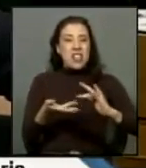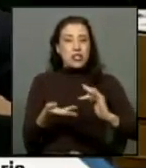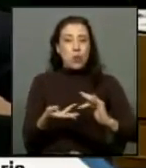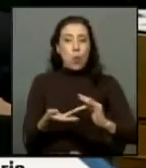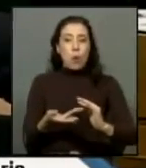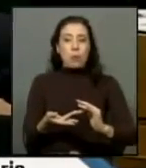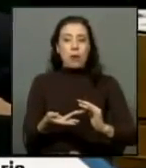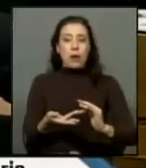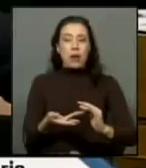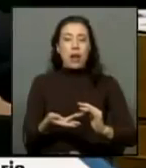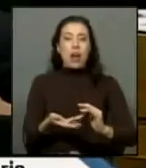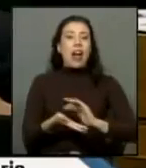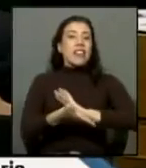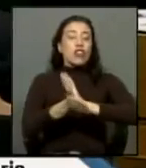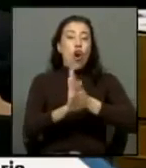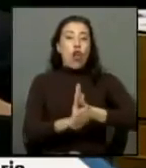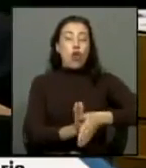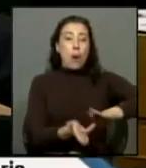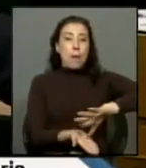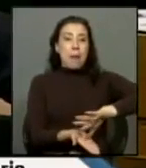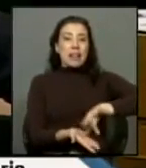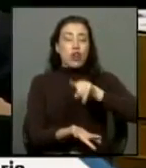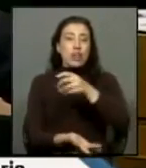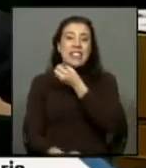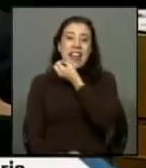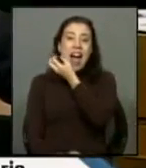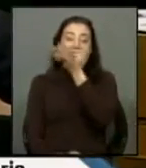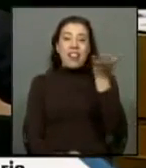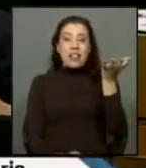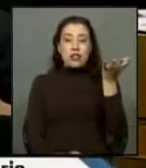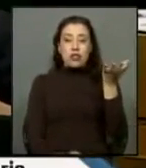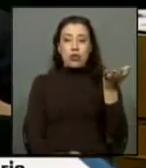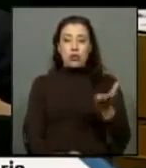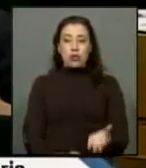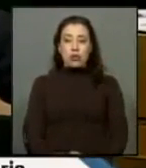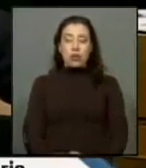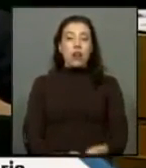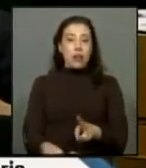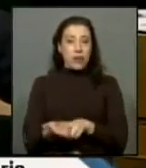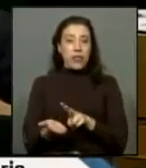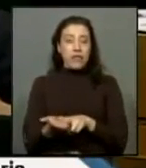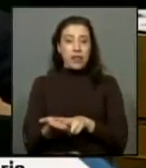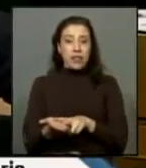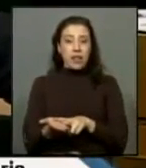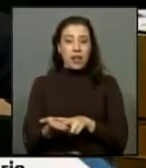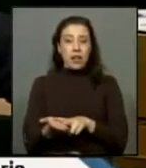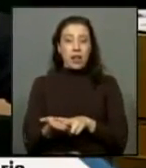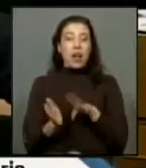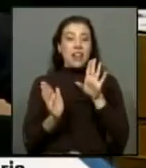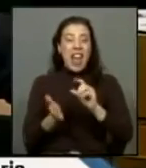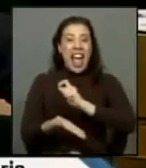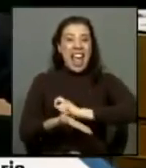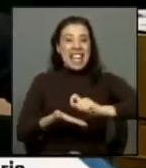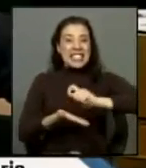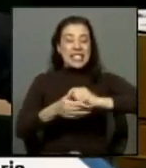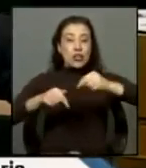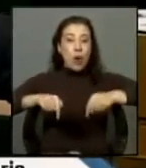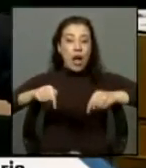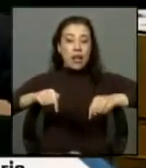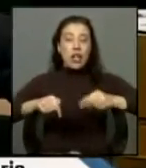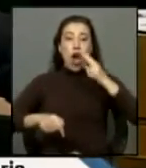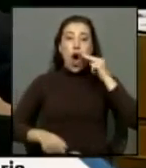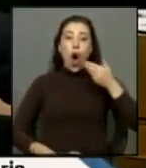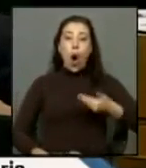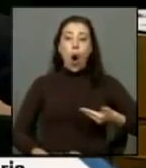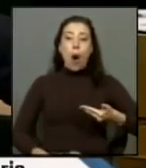ante todo el país de lo que ha dicho y realmente va a quedar escrito aquí como un